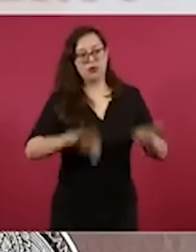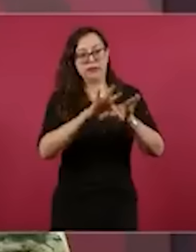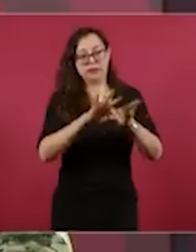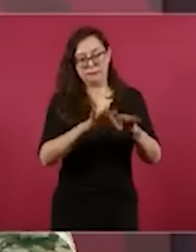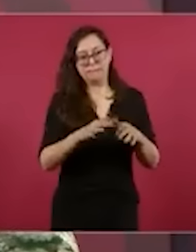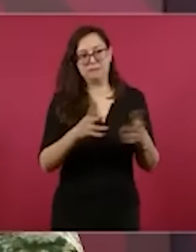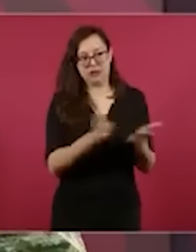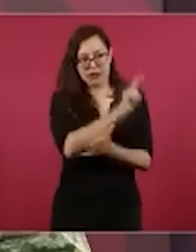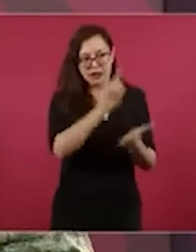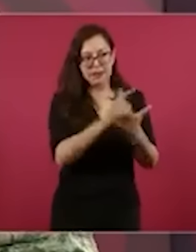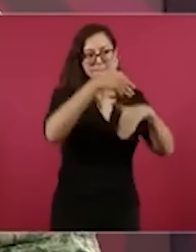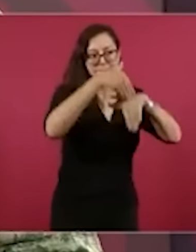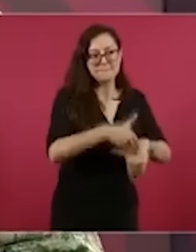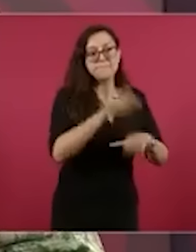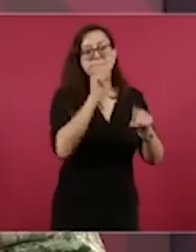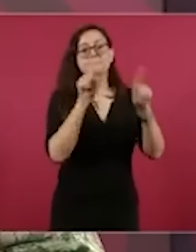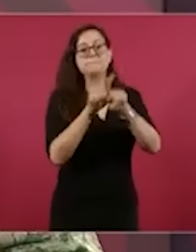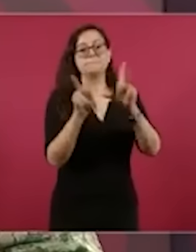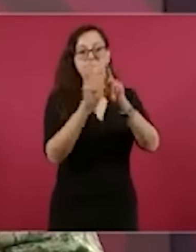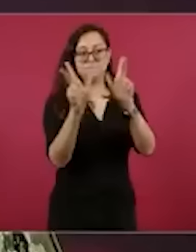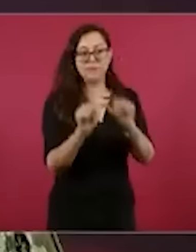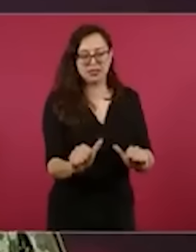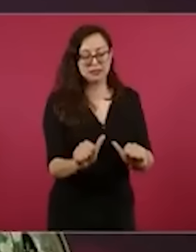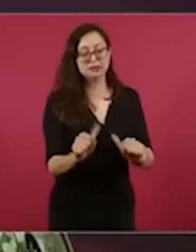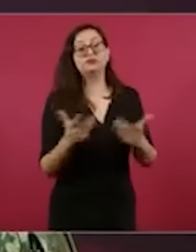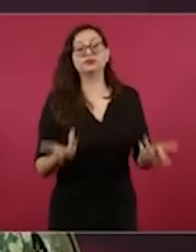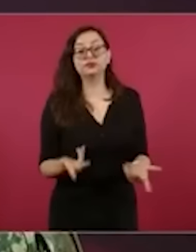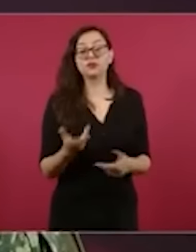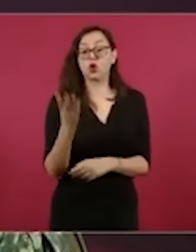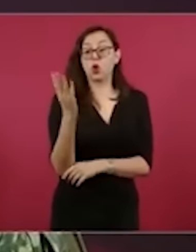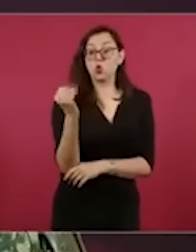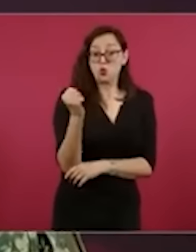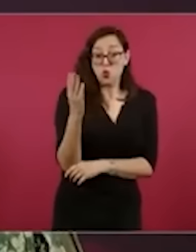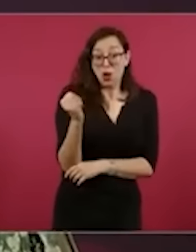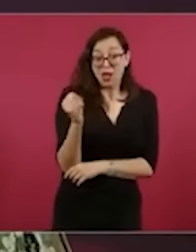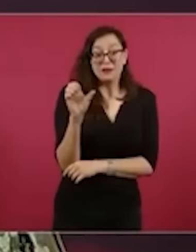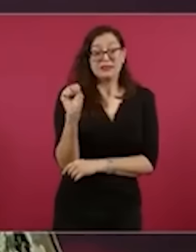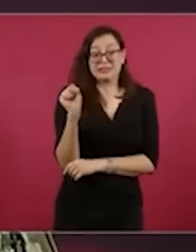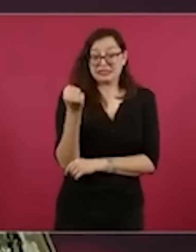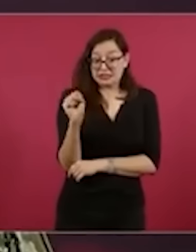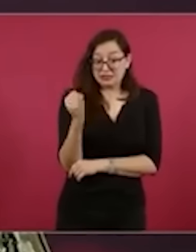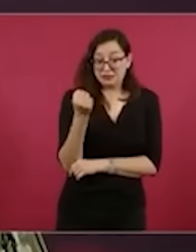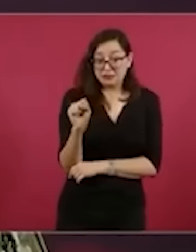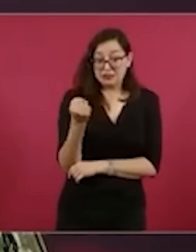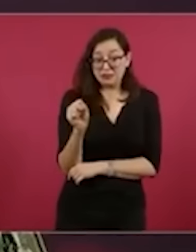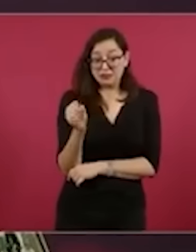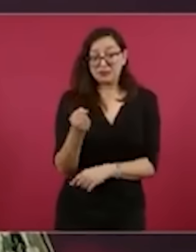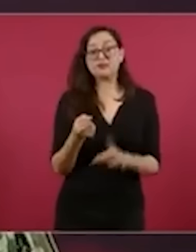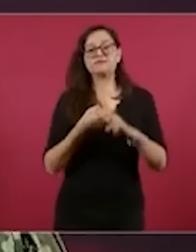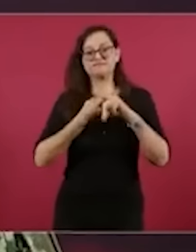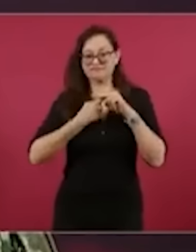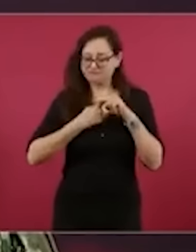seguridad. Ese era el objetivo de las tropas. El día 9 de septiembre tuvimos la primera